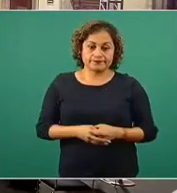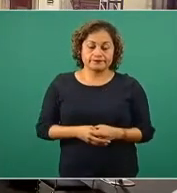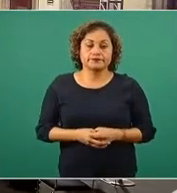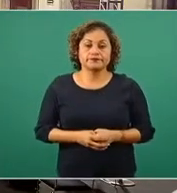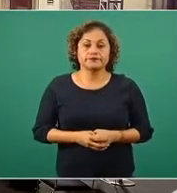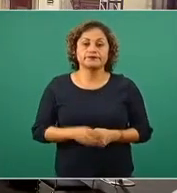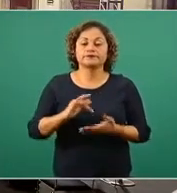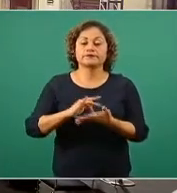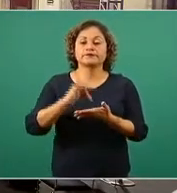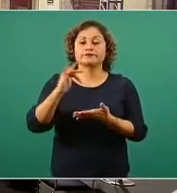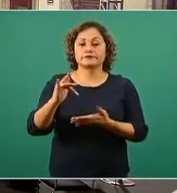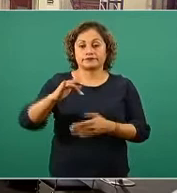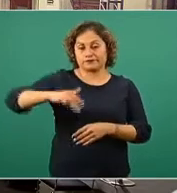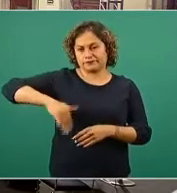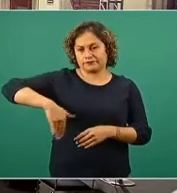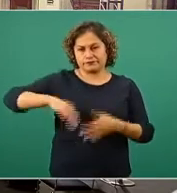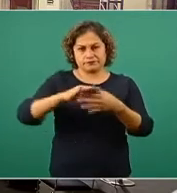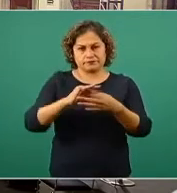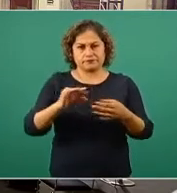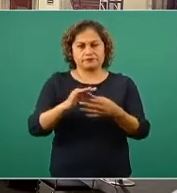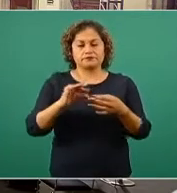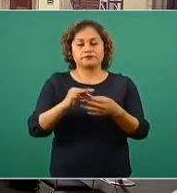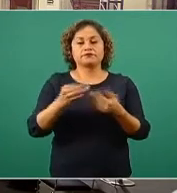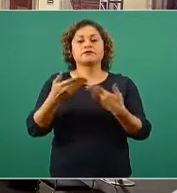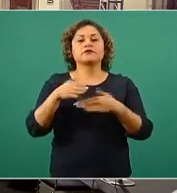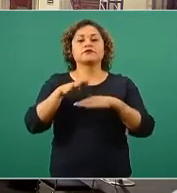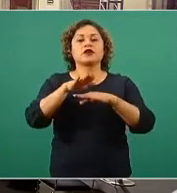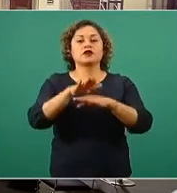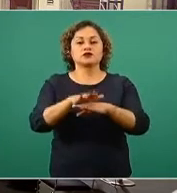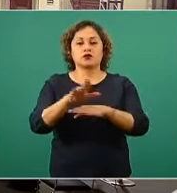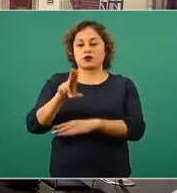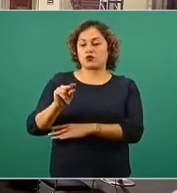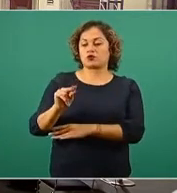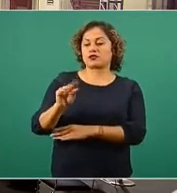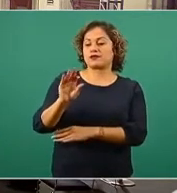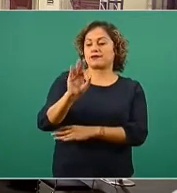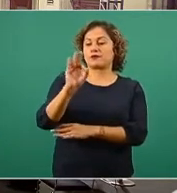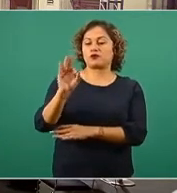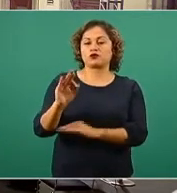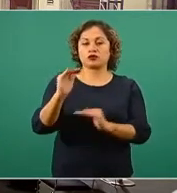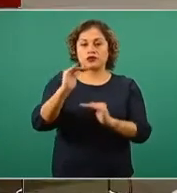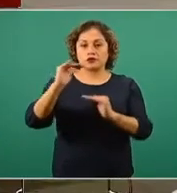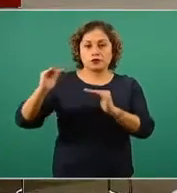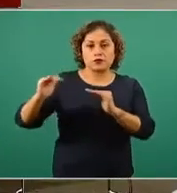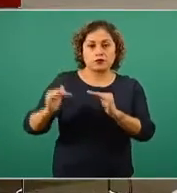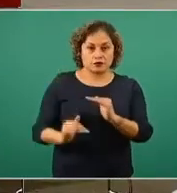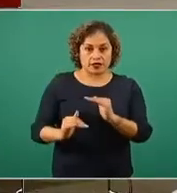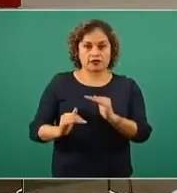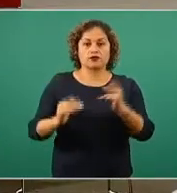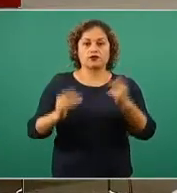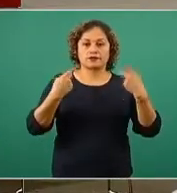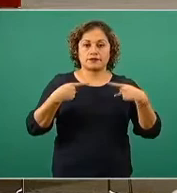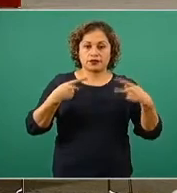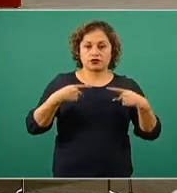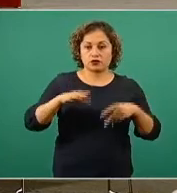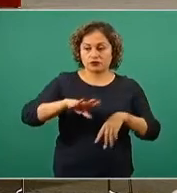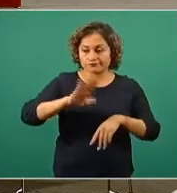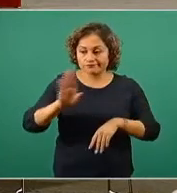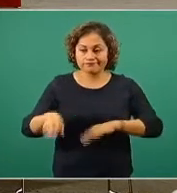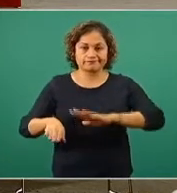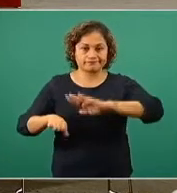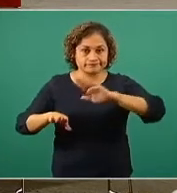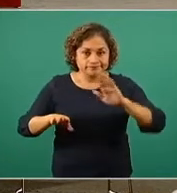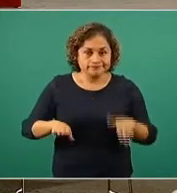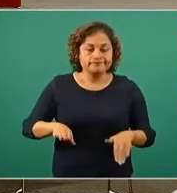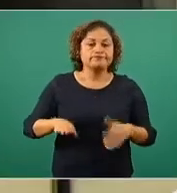Se había hablado de una disminución de un 80 por ciento ya de mortalidad o letalidad